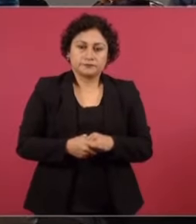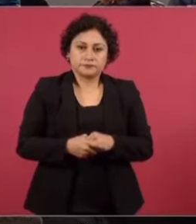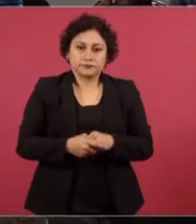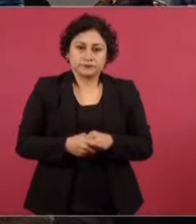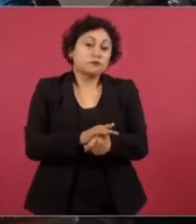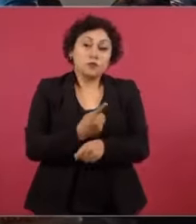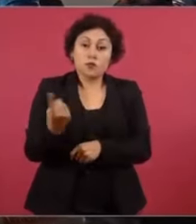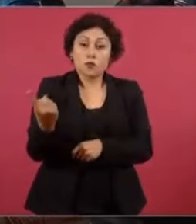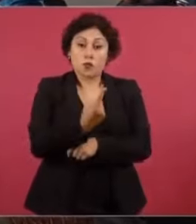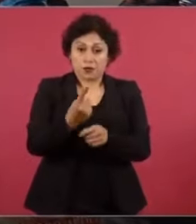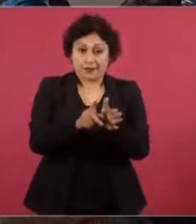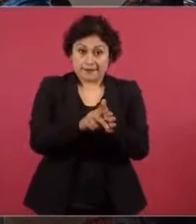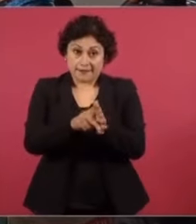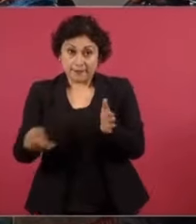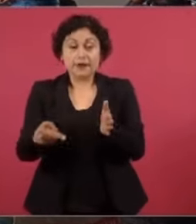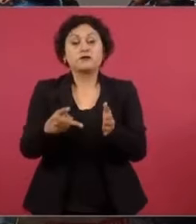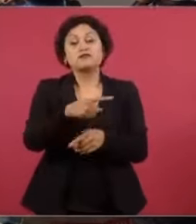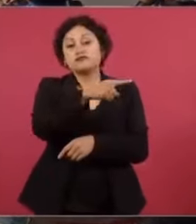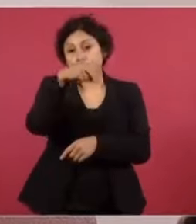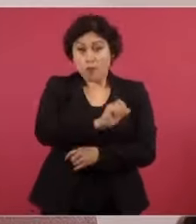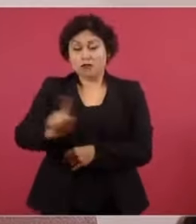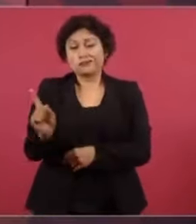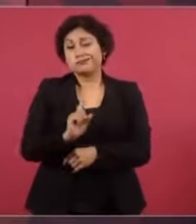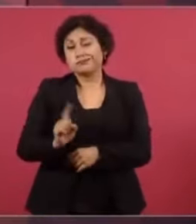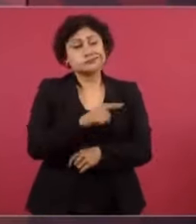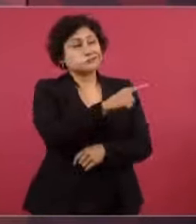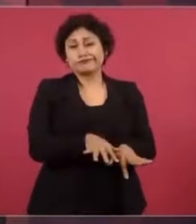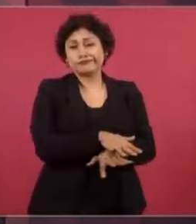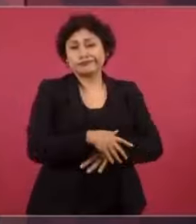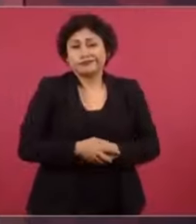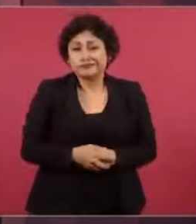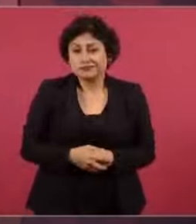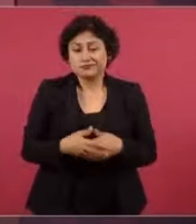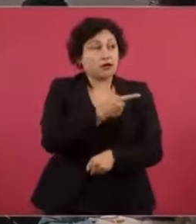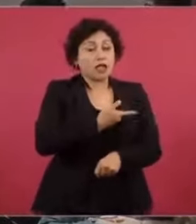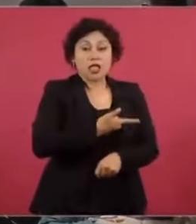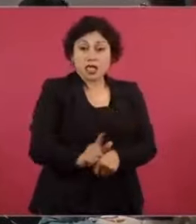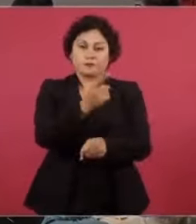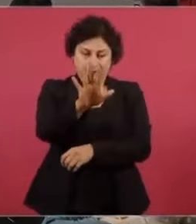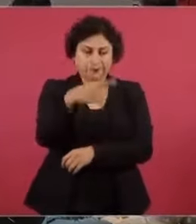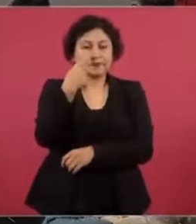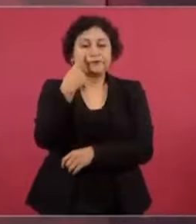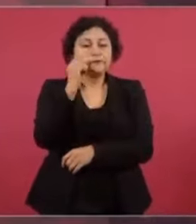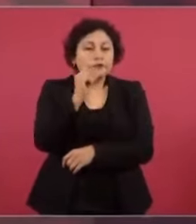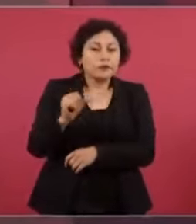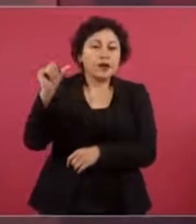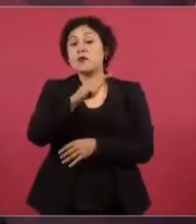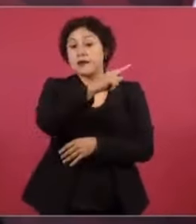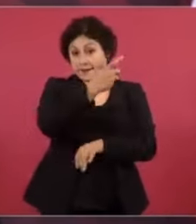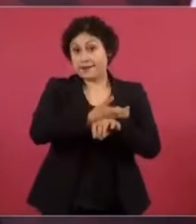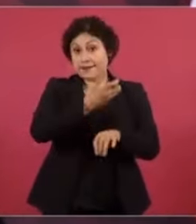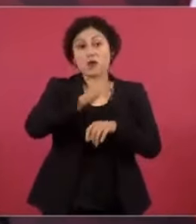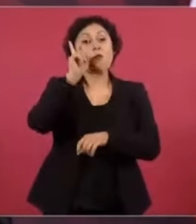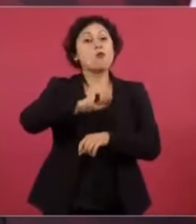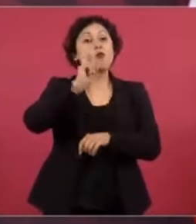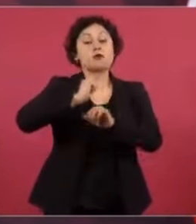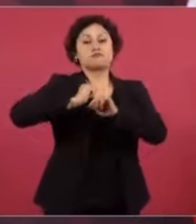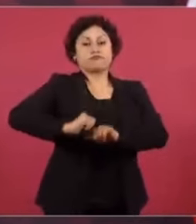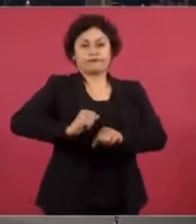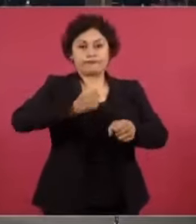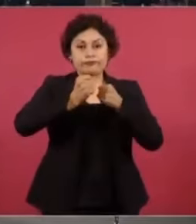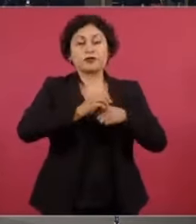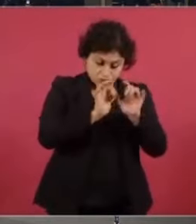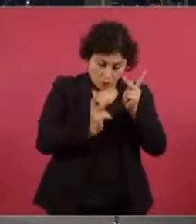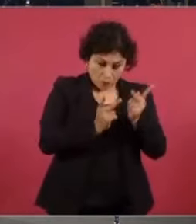periódico este, New York Times, no deja de ser un pasquín. No les gustó. Porque ayer la corresponsal del New York Times envía a Jesús